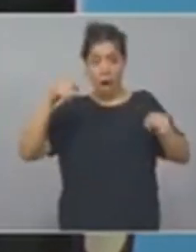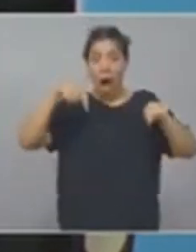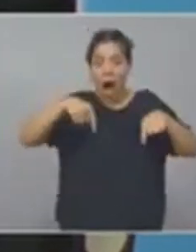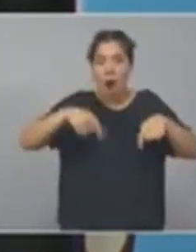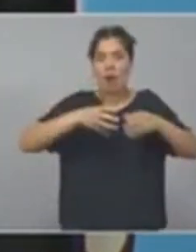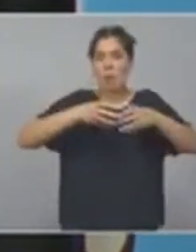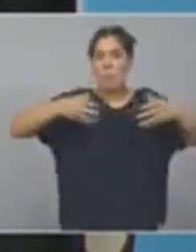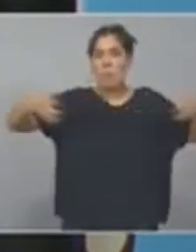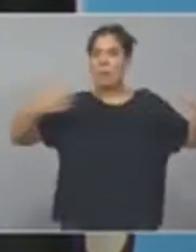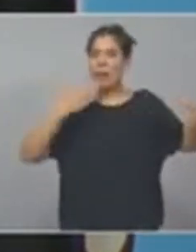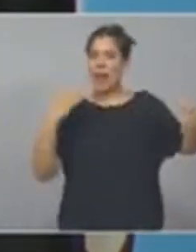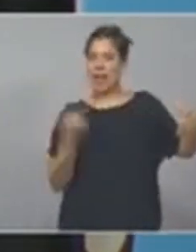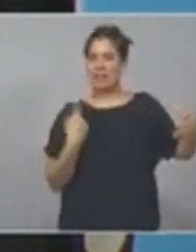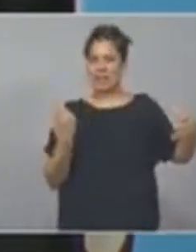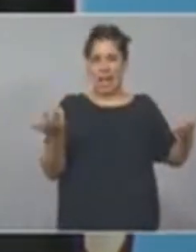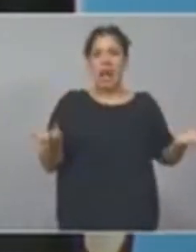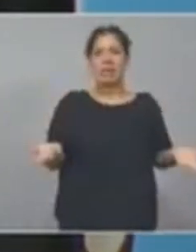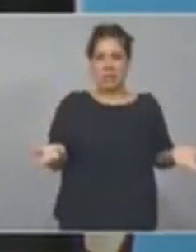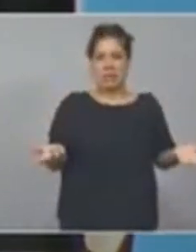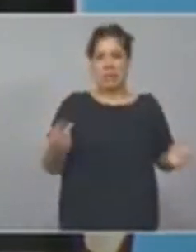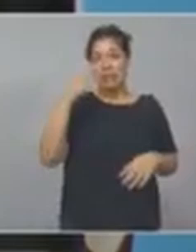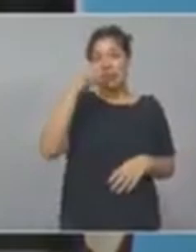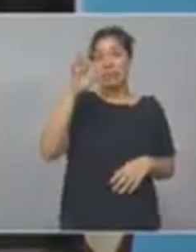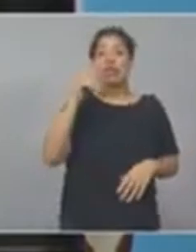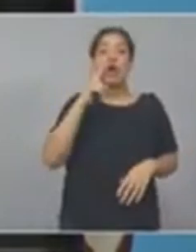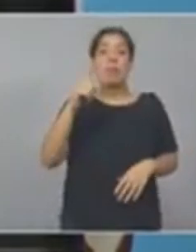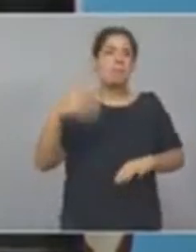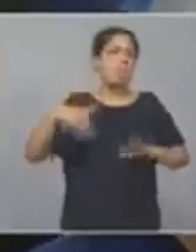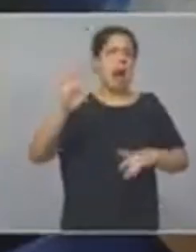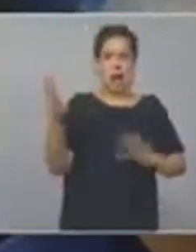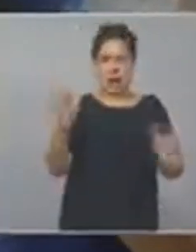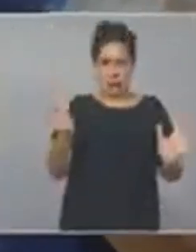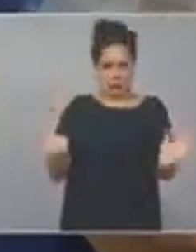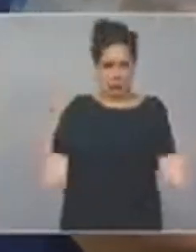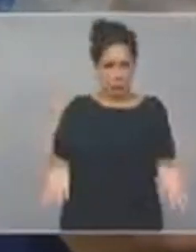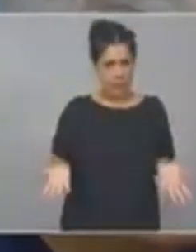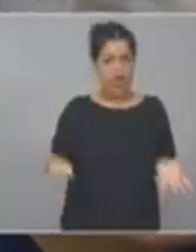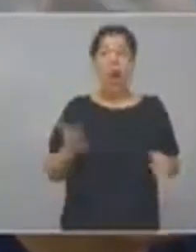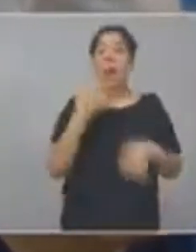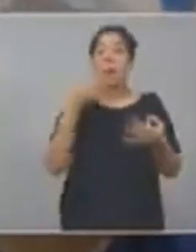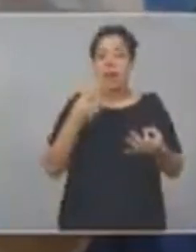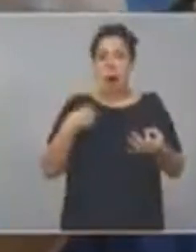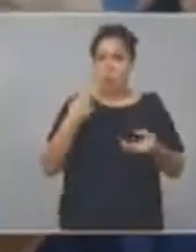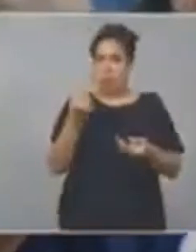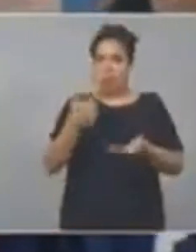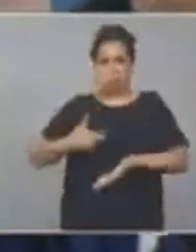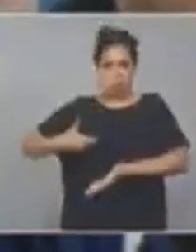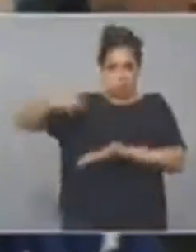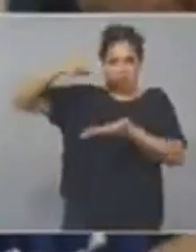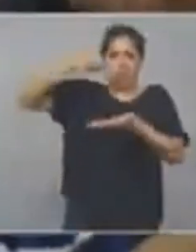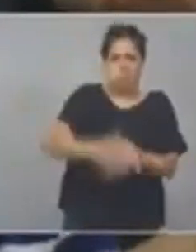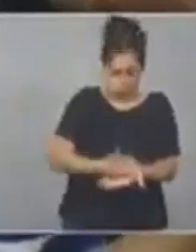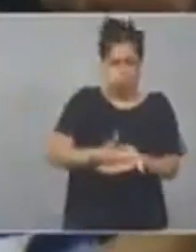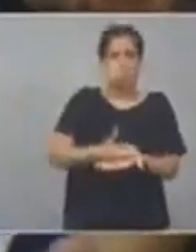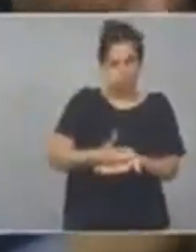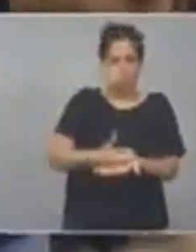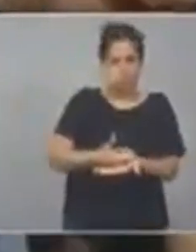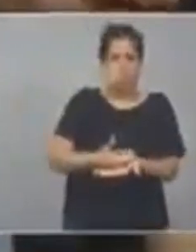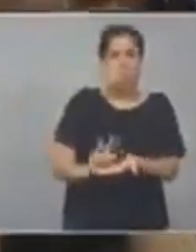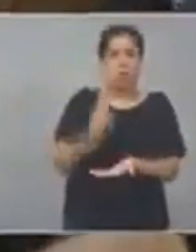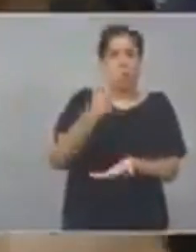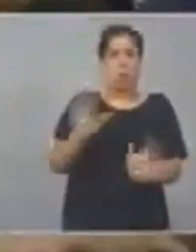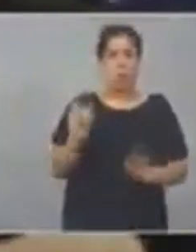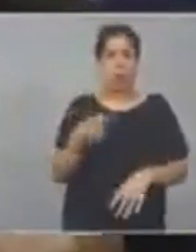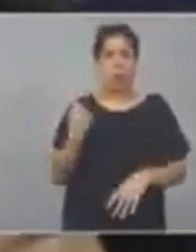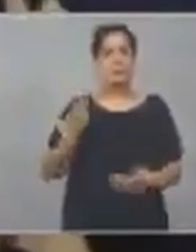.500 patrulleros en la provincia de Buenos Aires. Una inversión sin precedentes, aumentamos la cantidad de